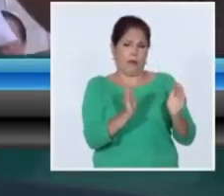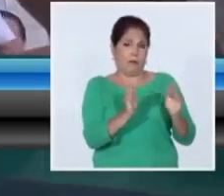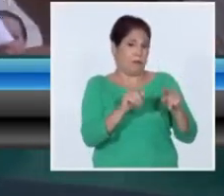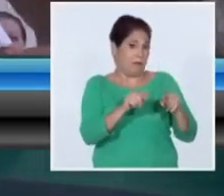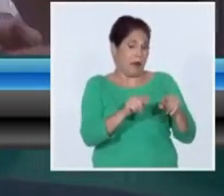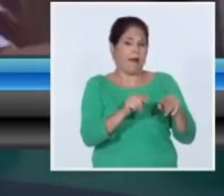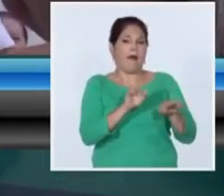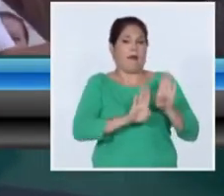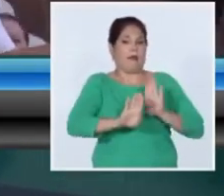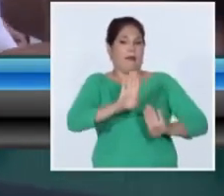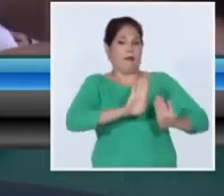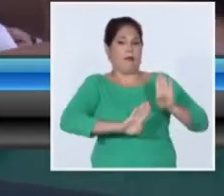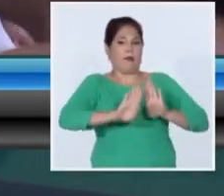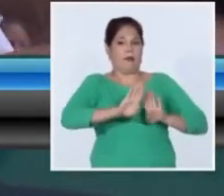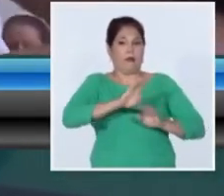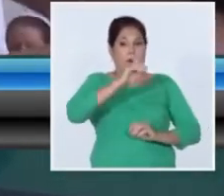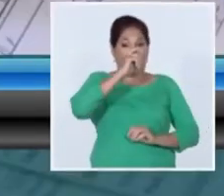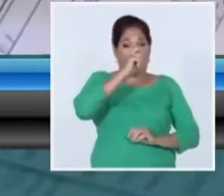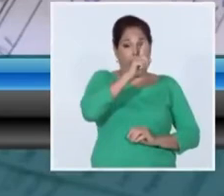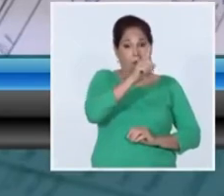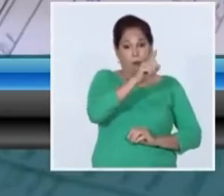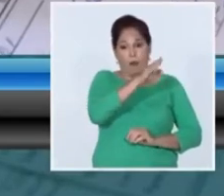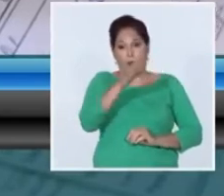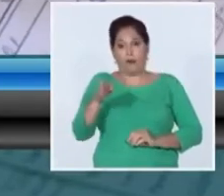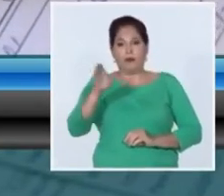inmunización de niños entre uno y cinco años